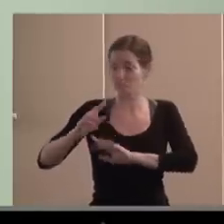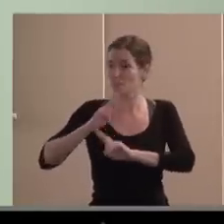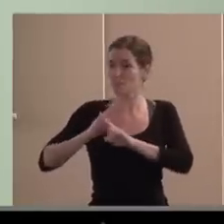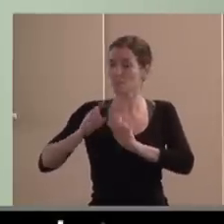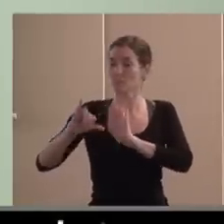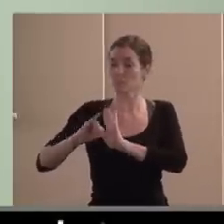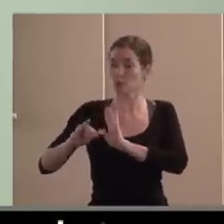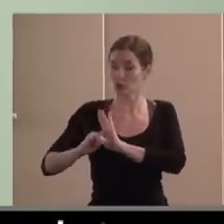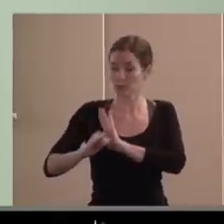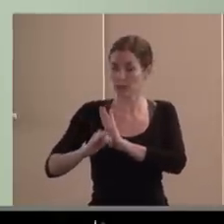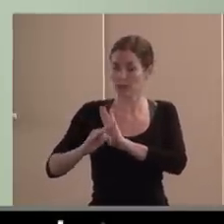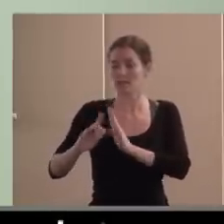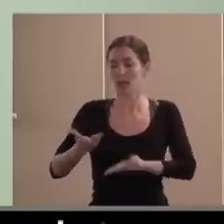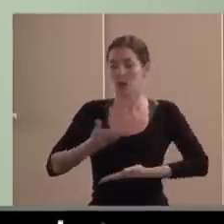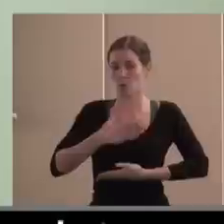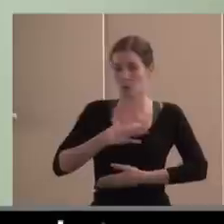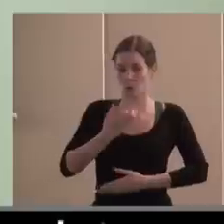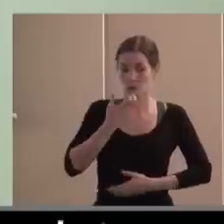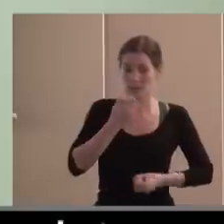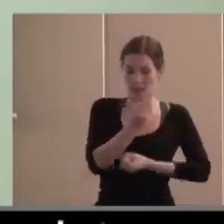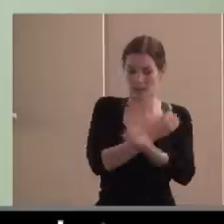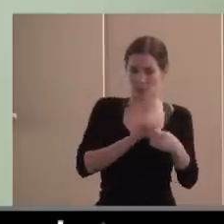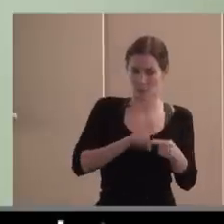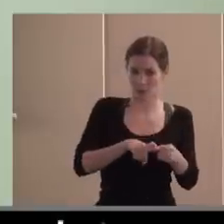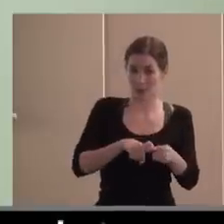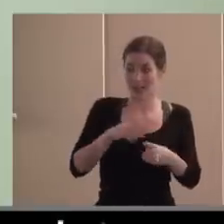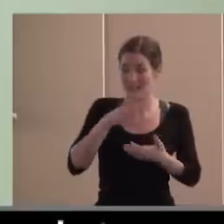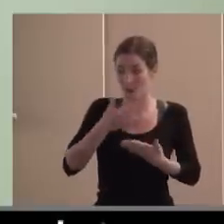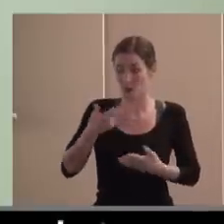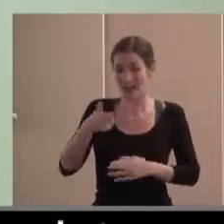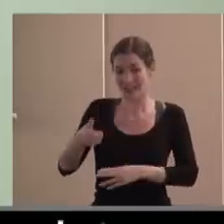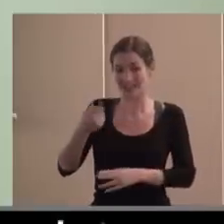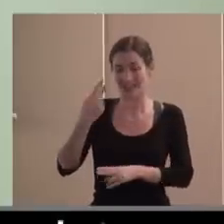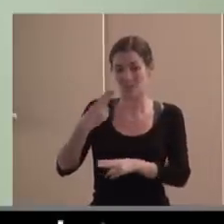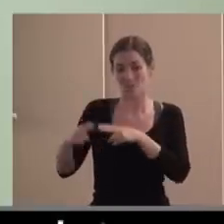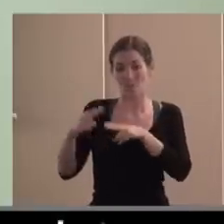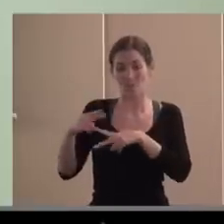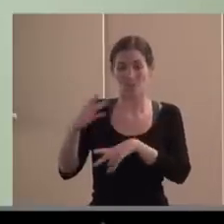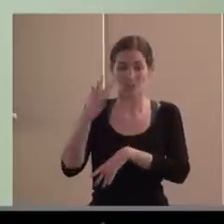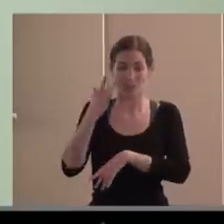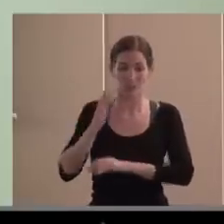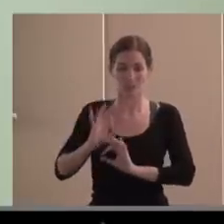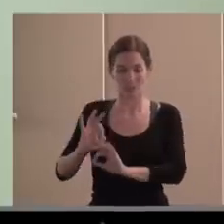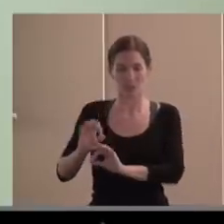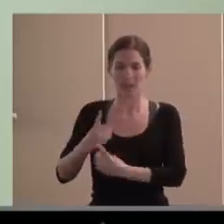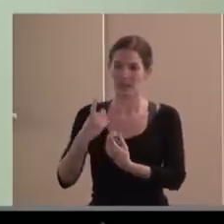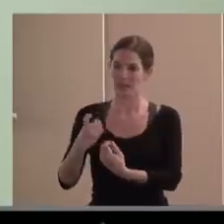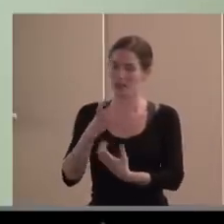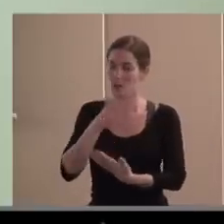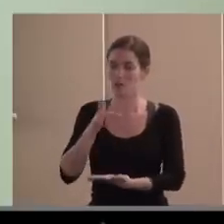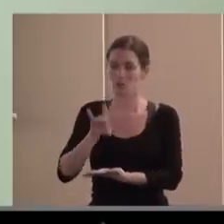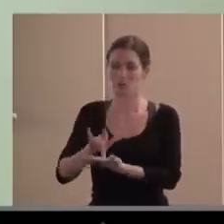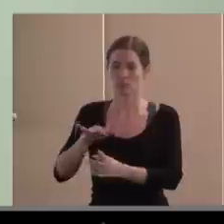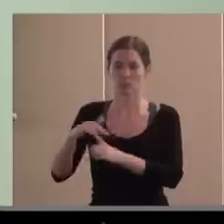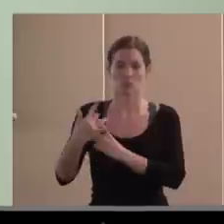por la precariedad siempre estructural que ha vivido y por la aguda precariedad que está viviendo ahora como consecuencia de la